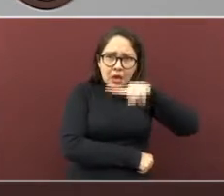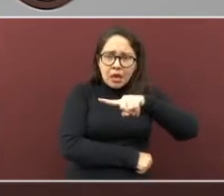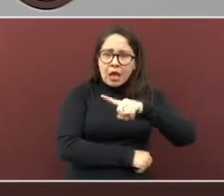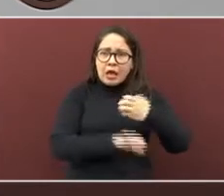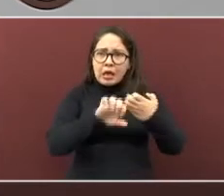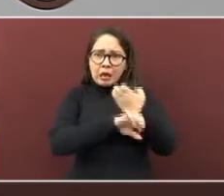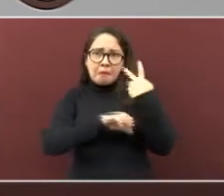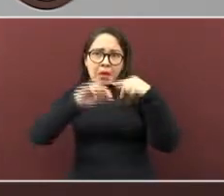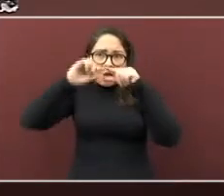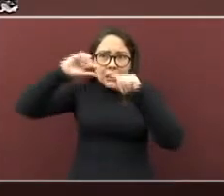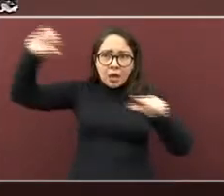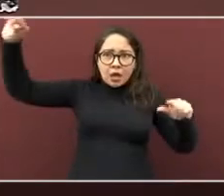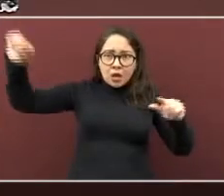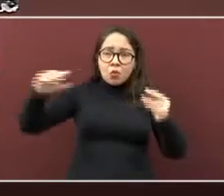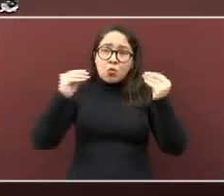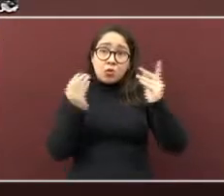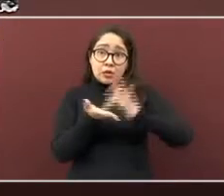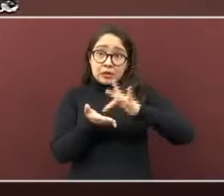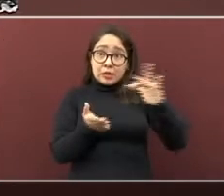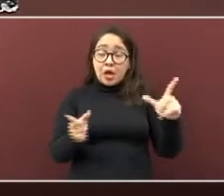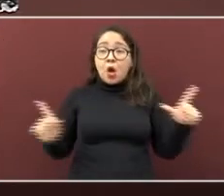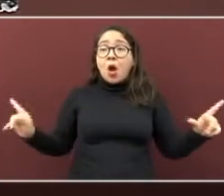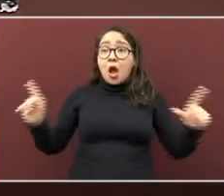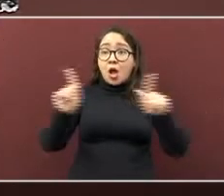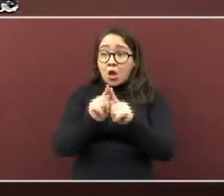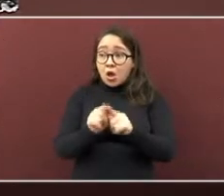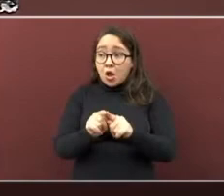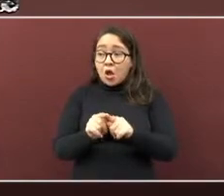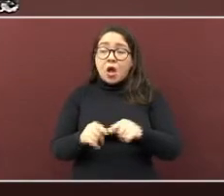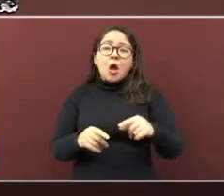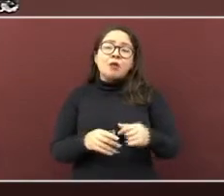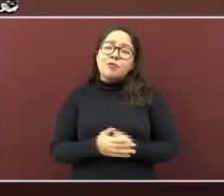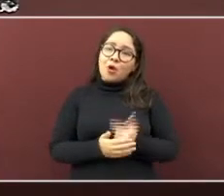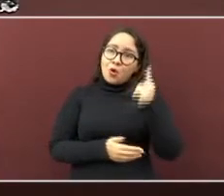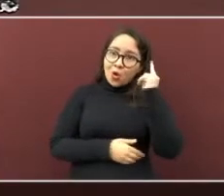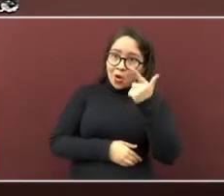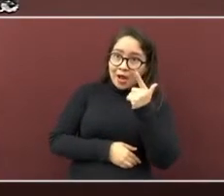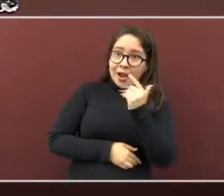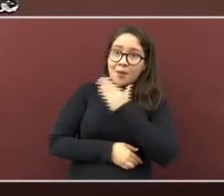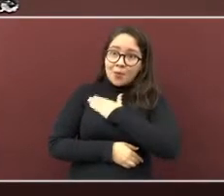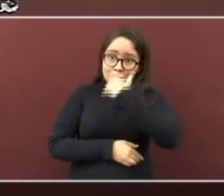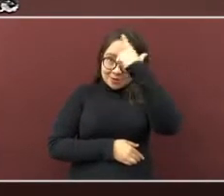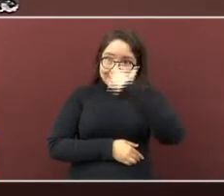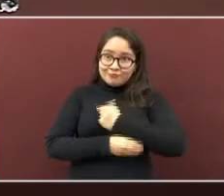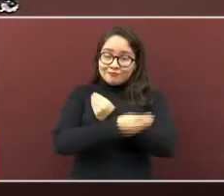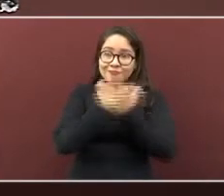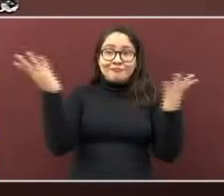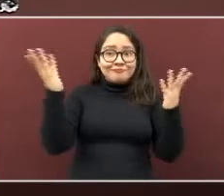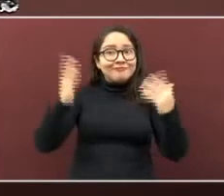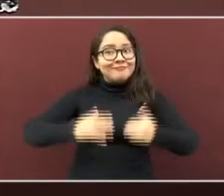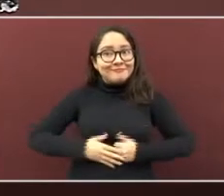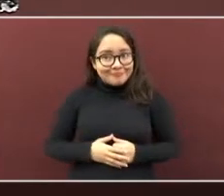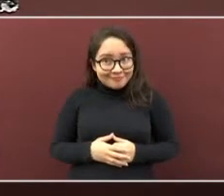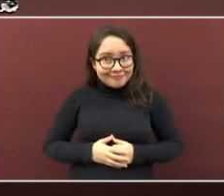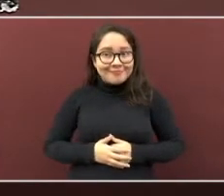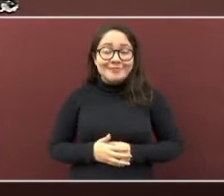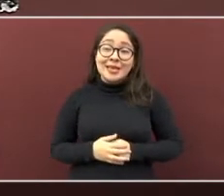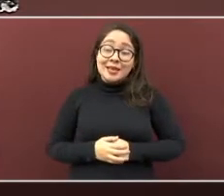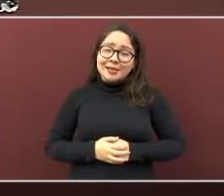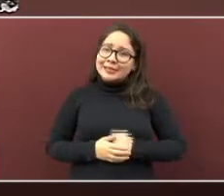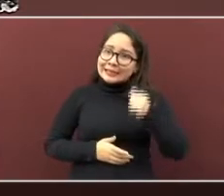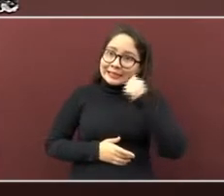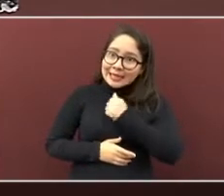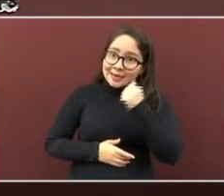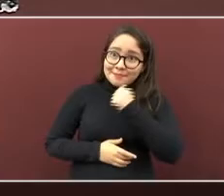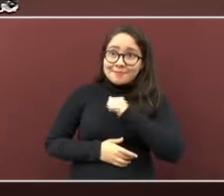Gracias de nuevo. Por hoy es todo. Que pasen ustedes muy, pero muy buenas noches. Y como